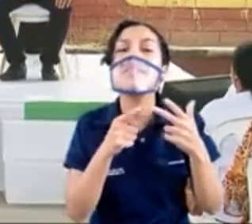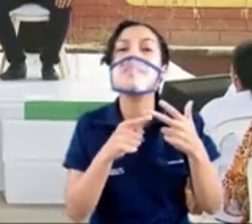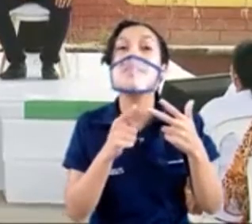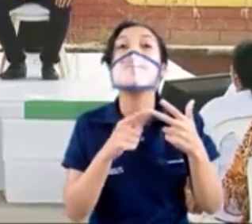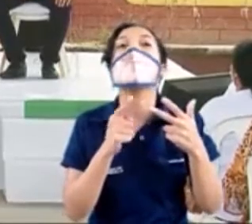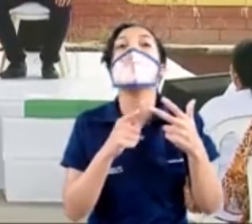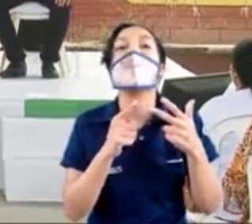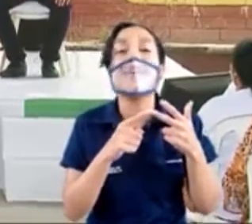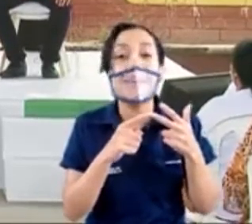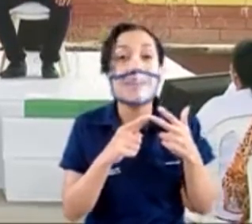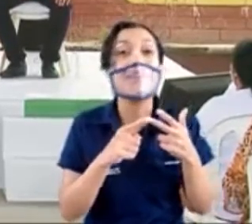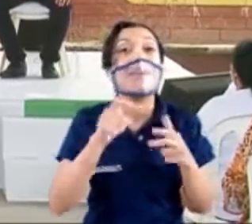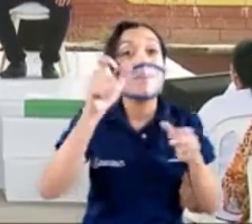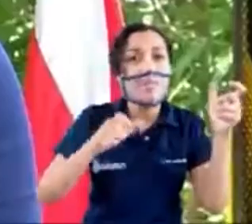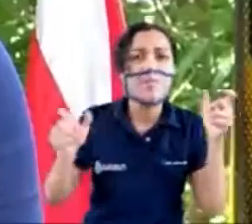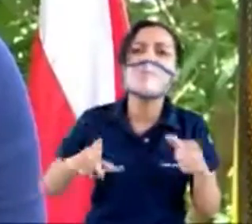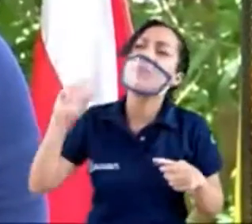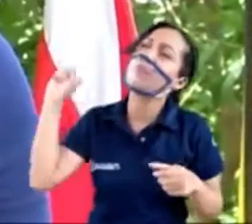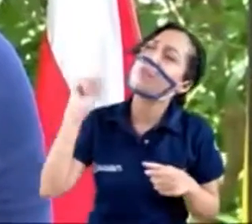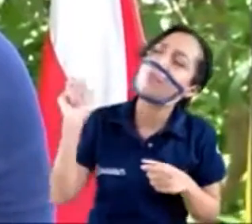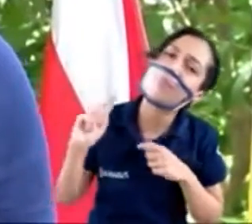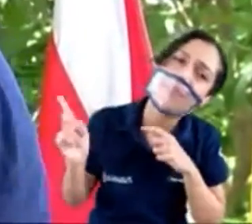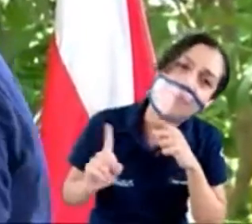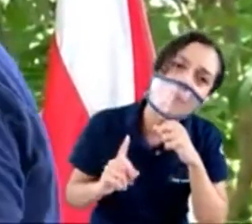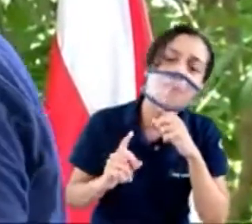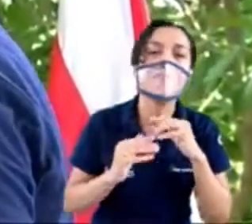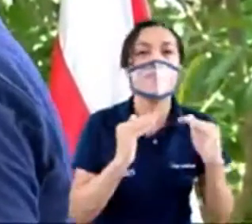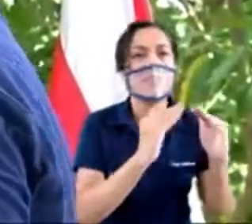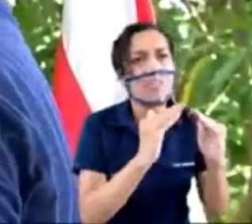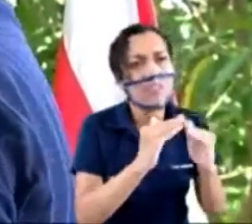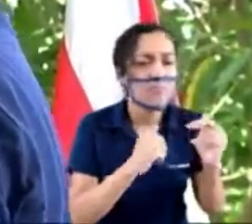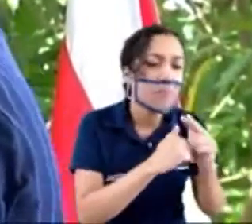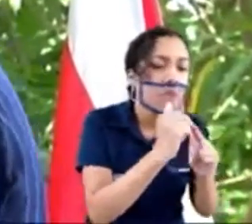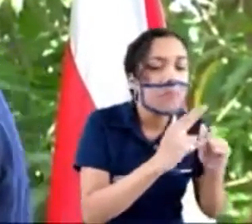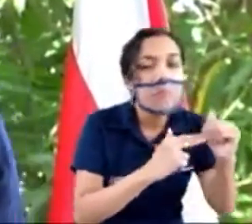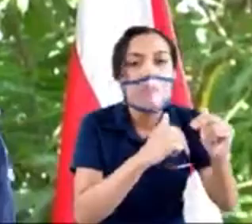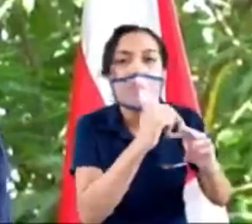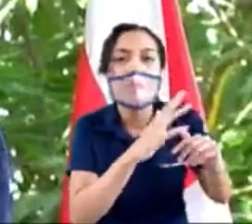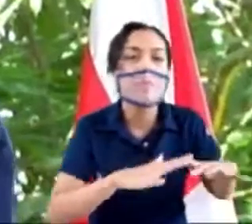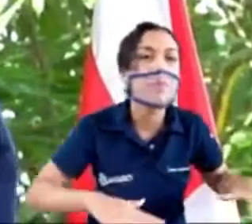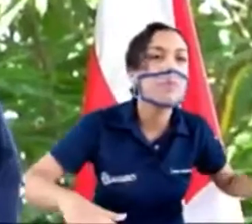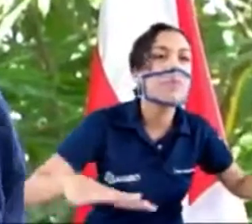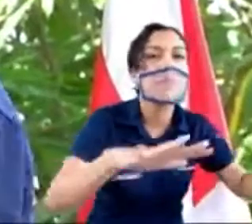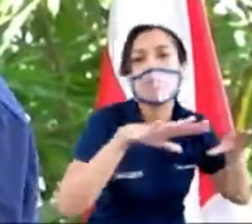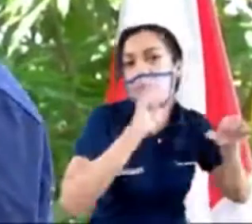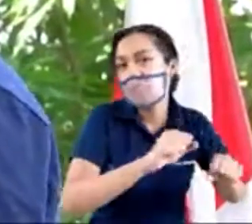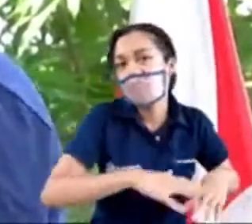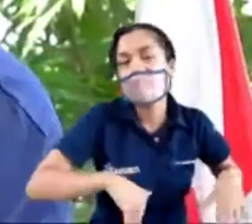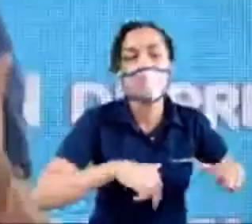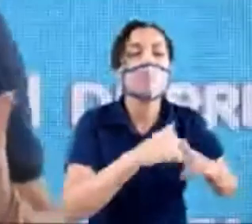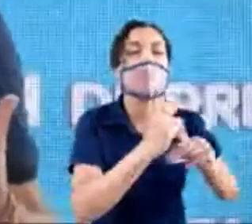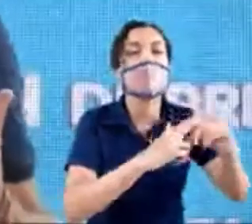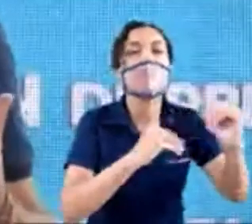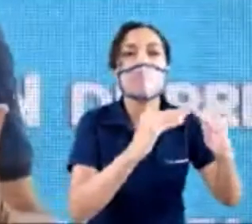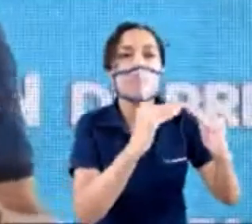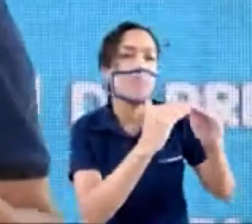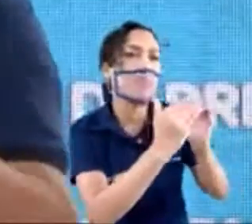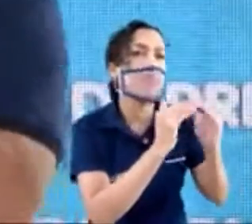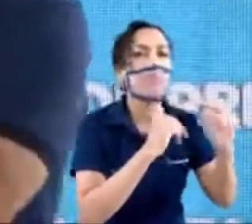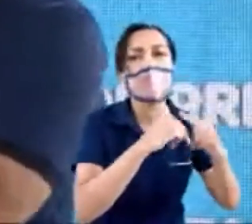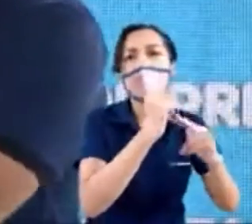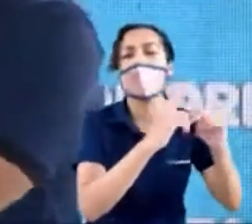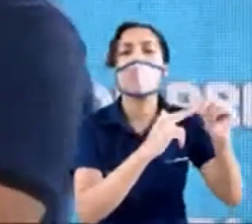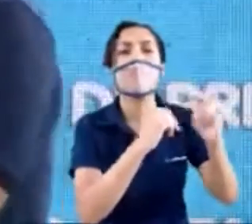mucha gente que por muchos años luchó para tener su vivienda. La erigió con sus propios medios.